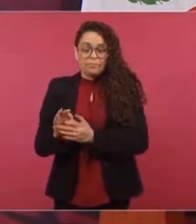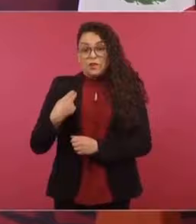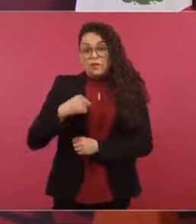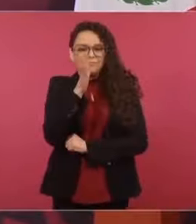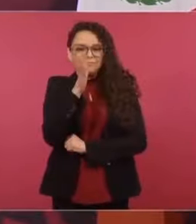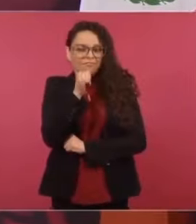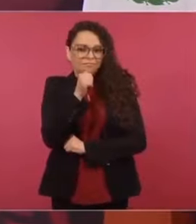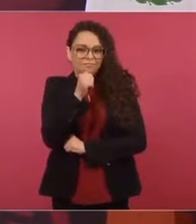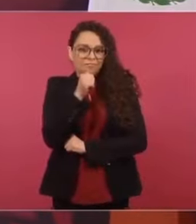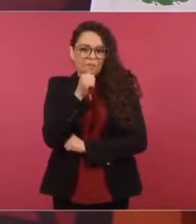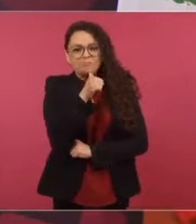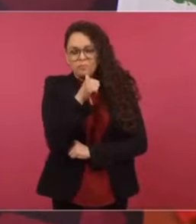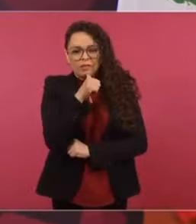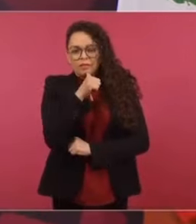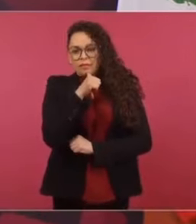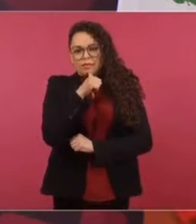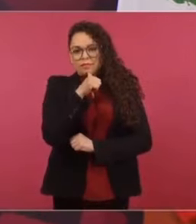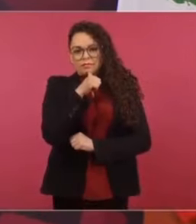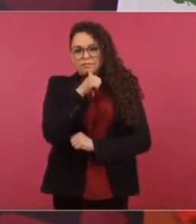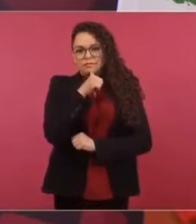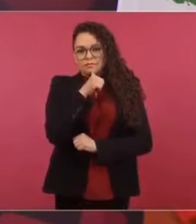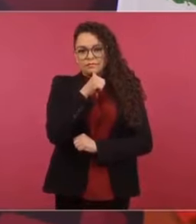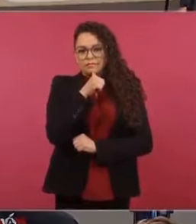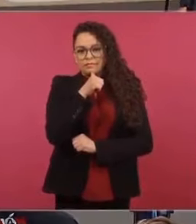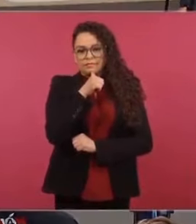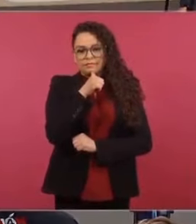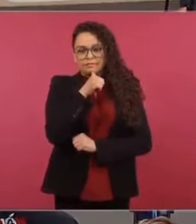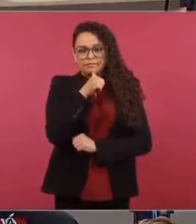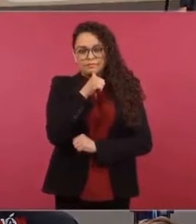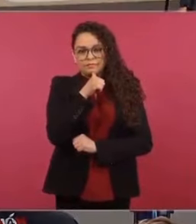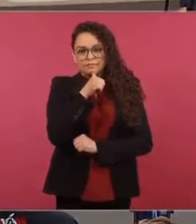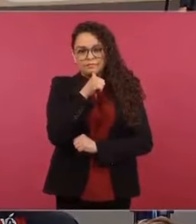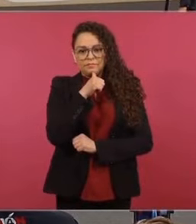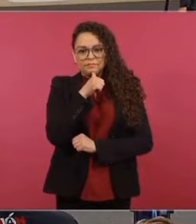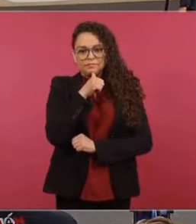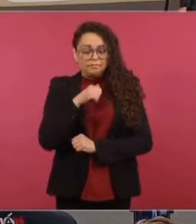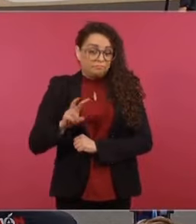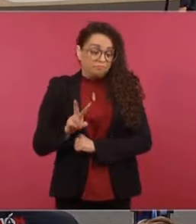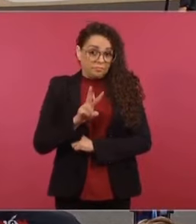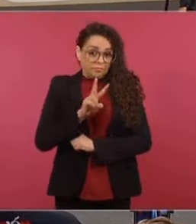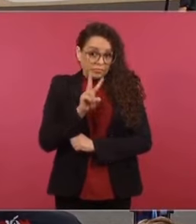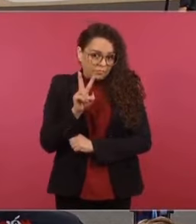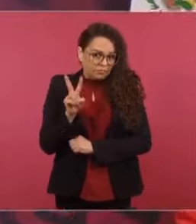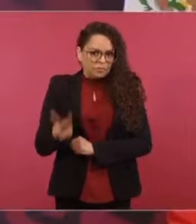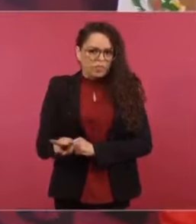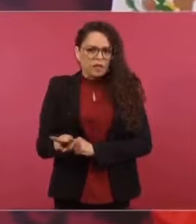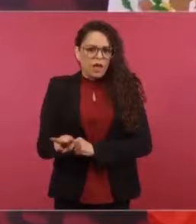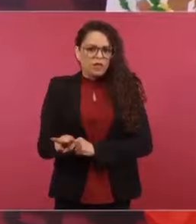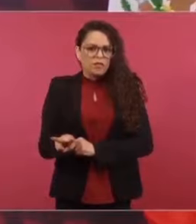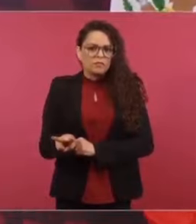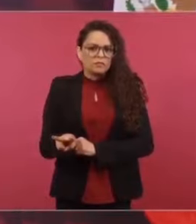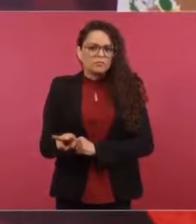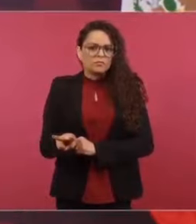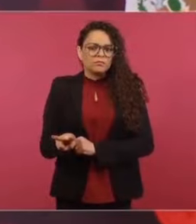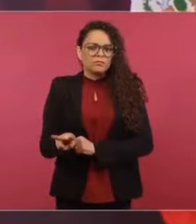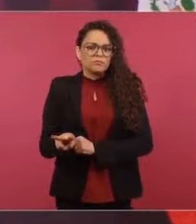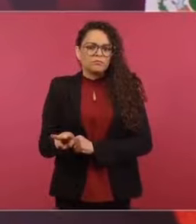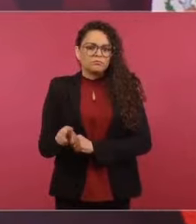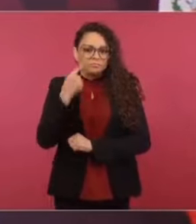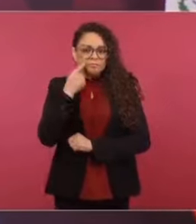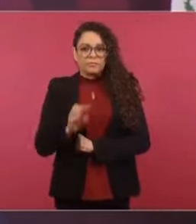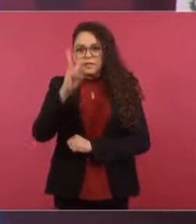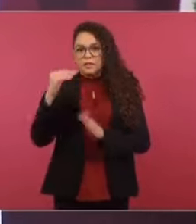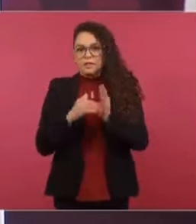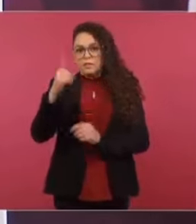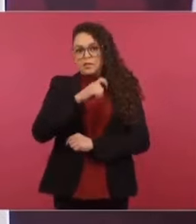romper, no podemos aislarnos. Es un hecho, una realidad, que tenemos 3.180